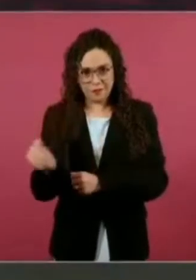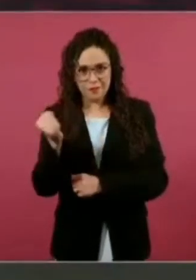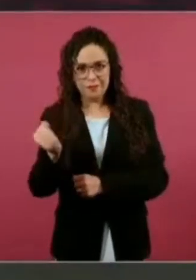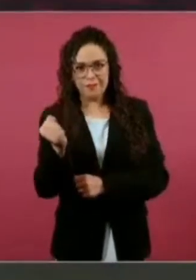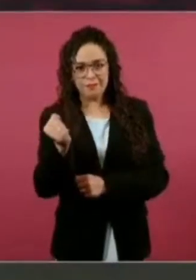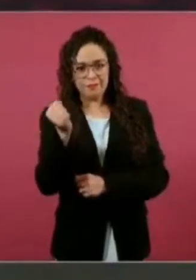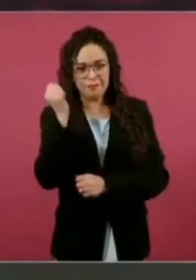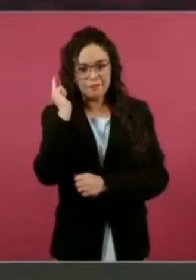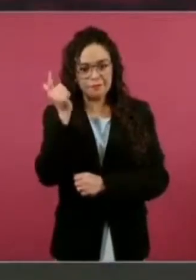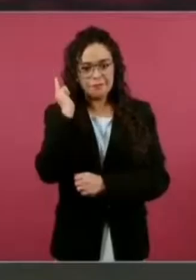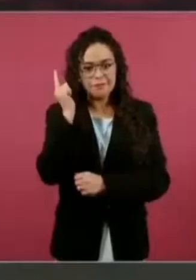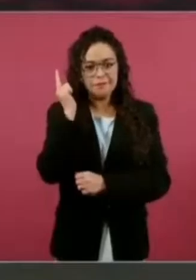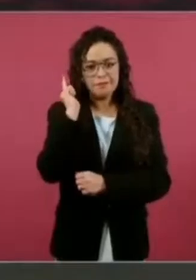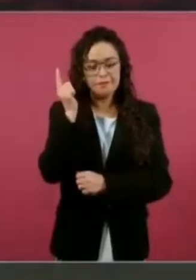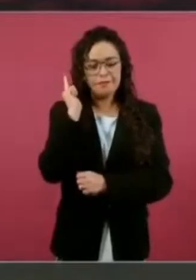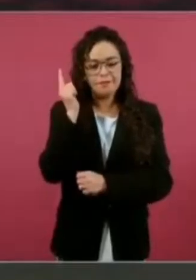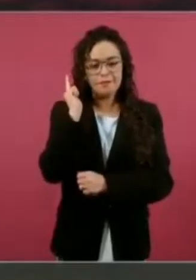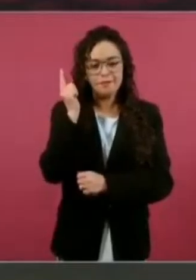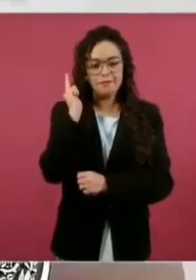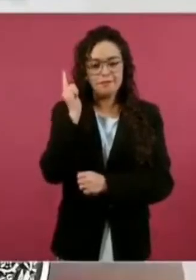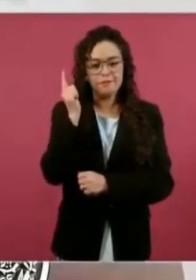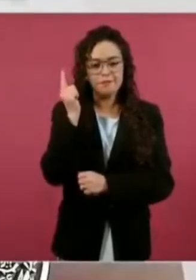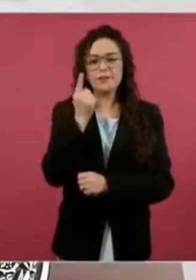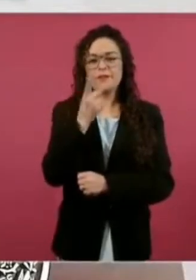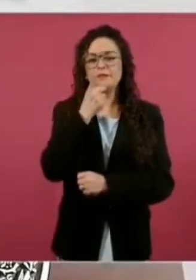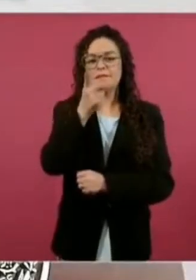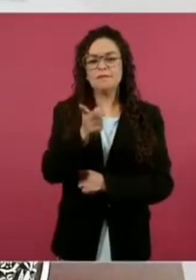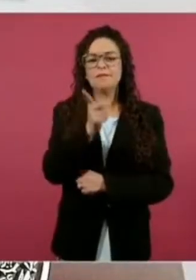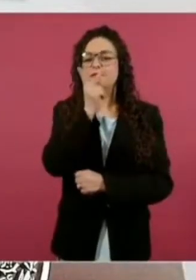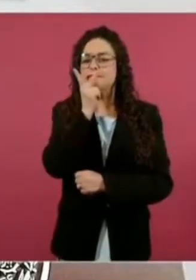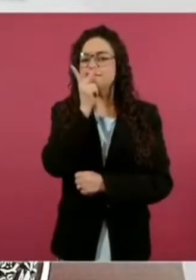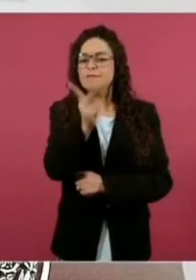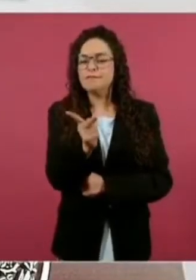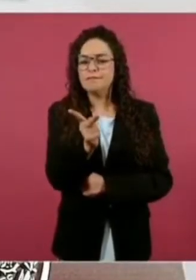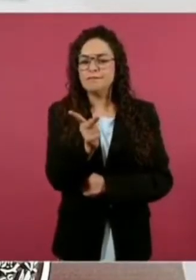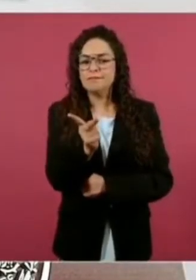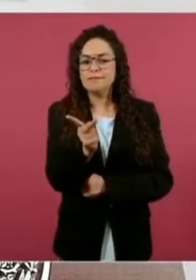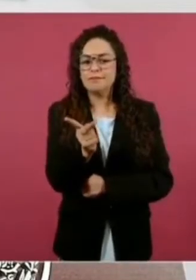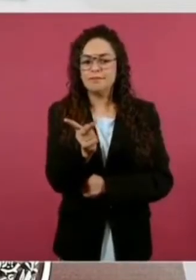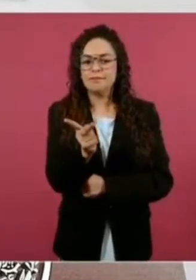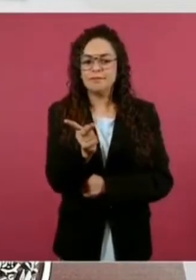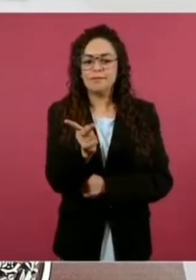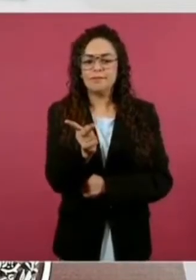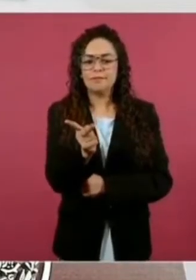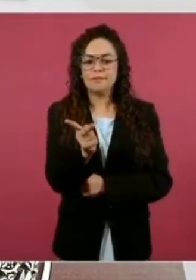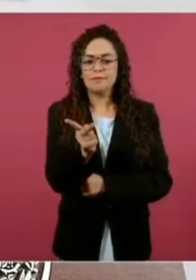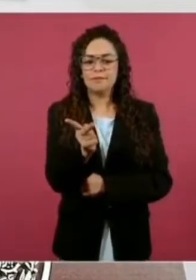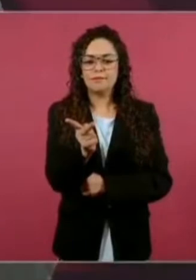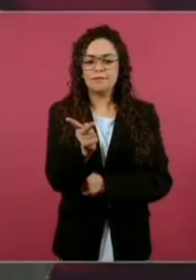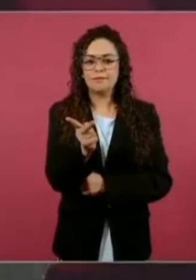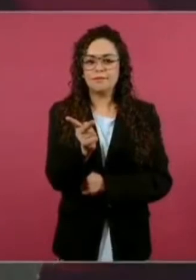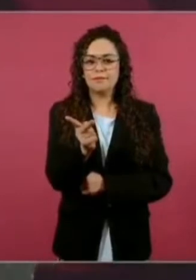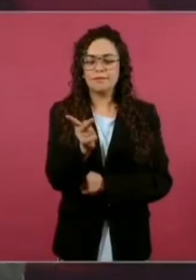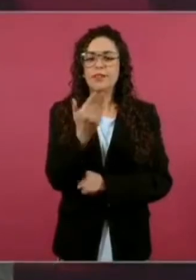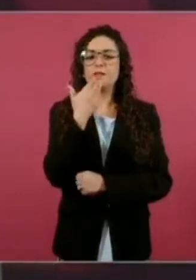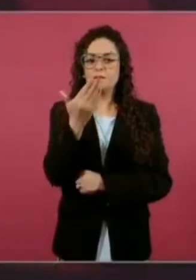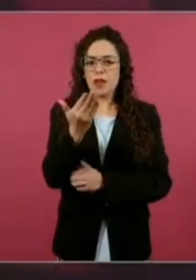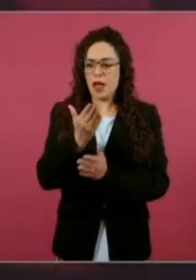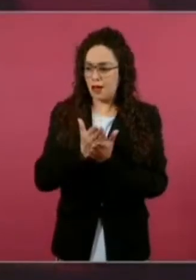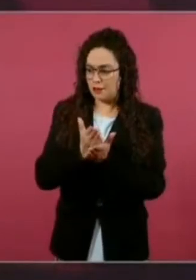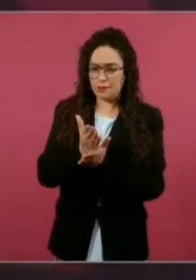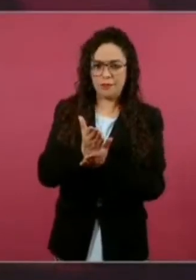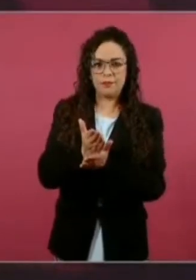la expresión es buen camino. Entonces,